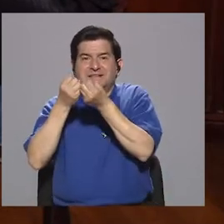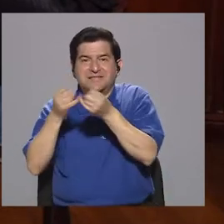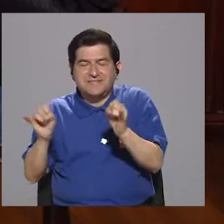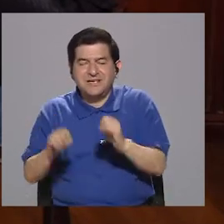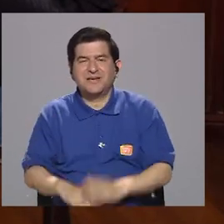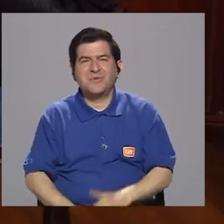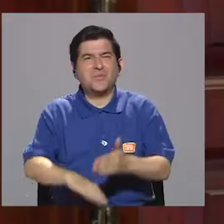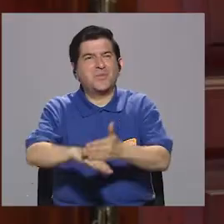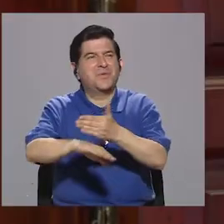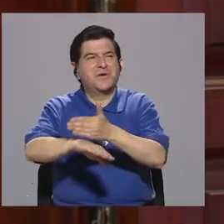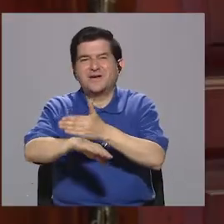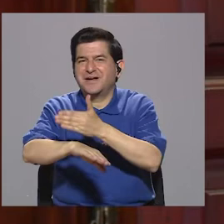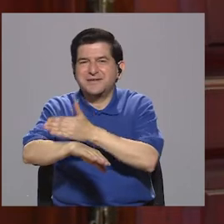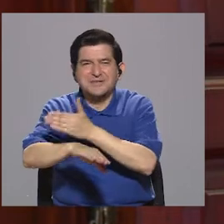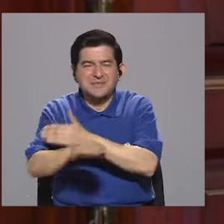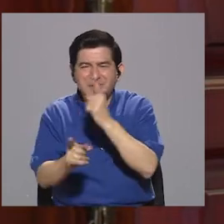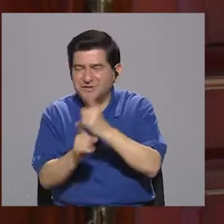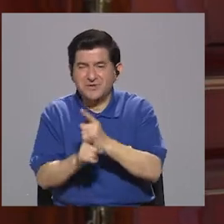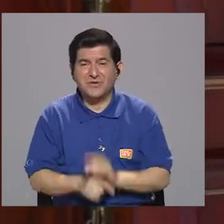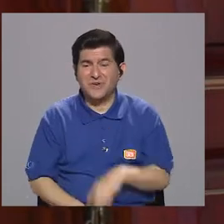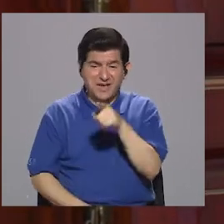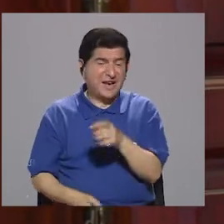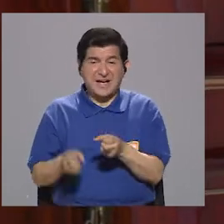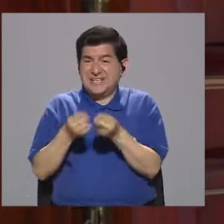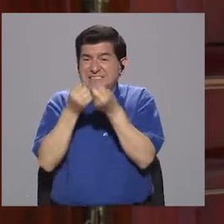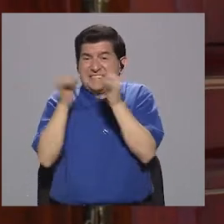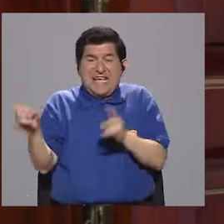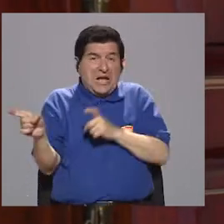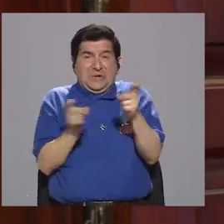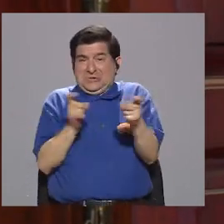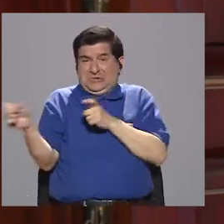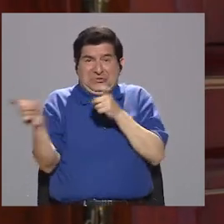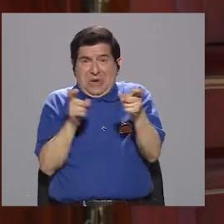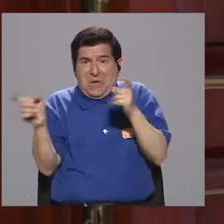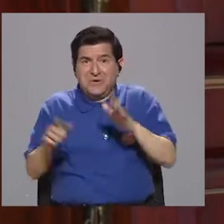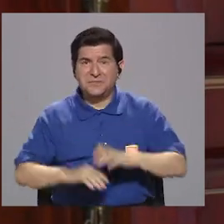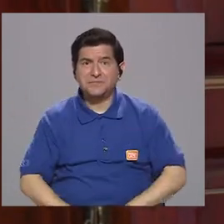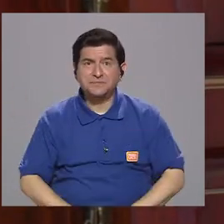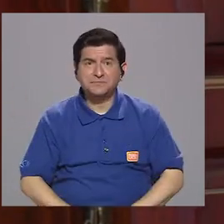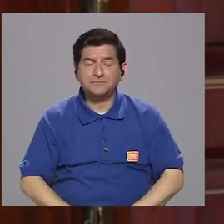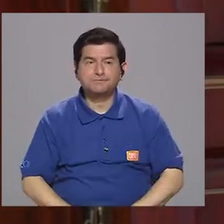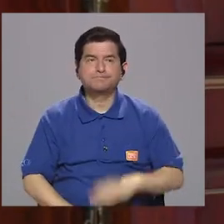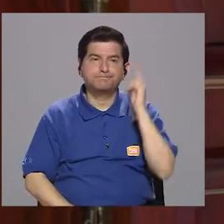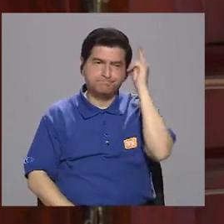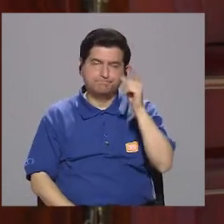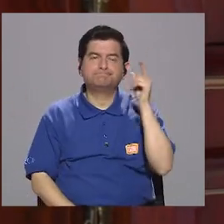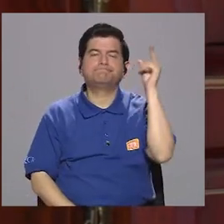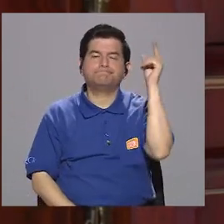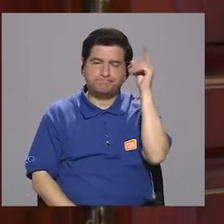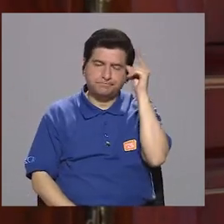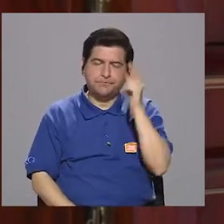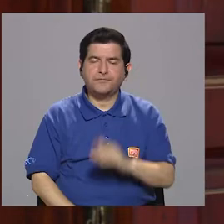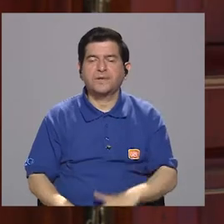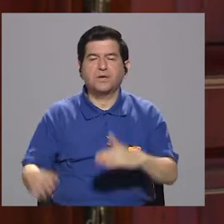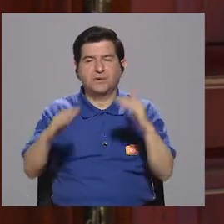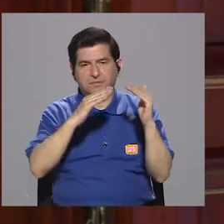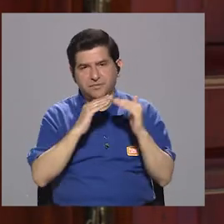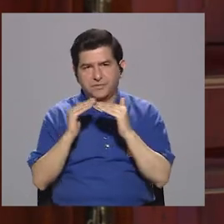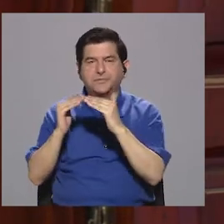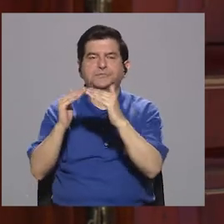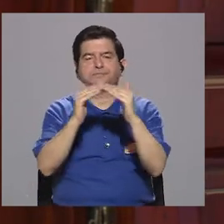crecido de manera absolutamente anárquica y por supuesto que eso hacía una ciudad